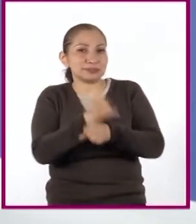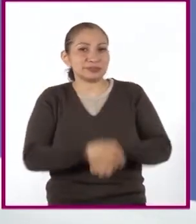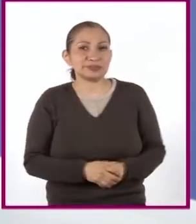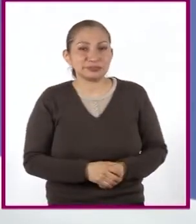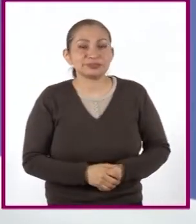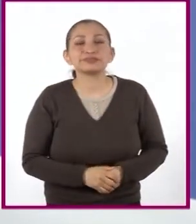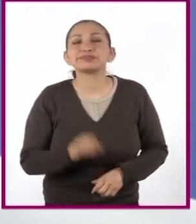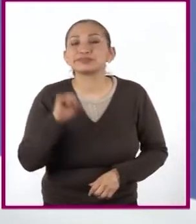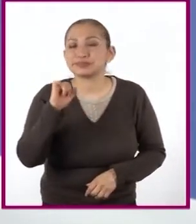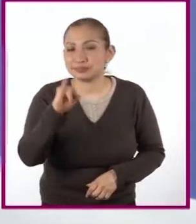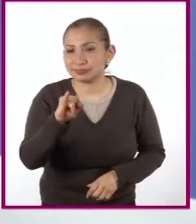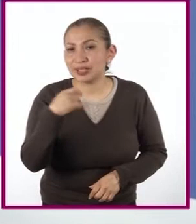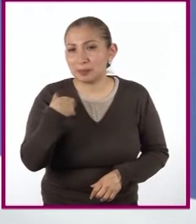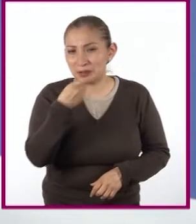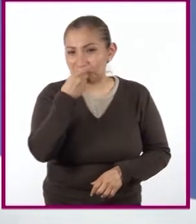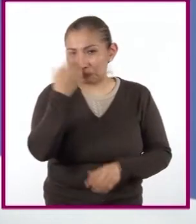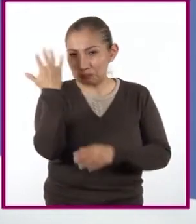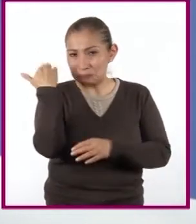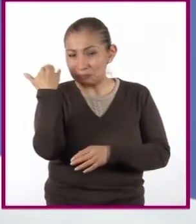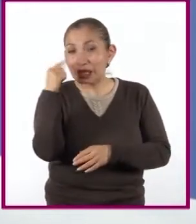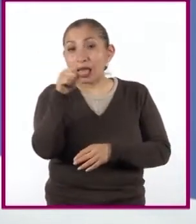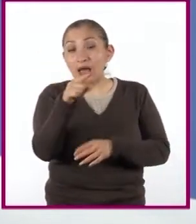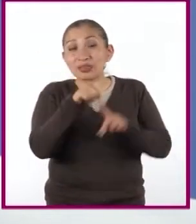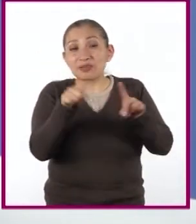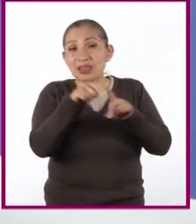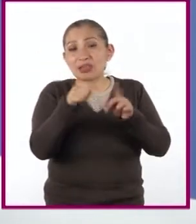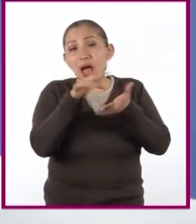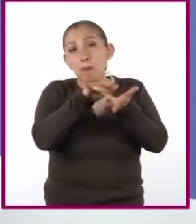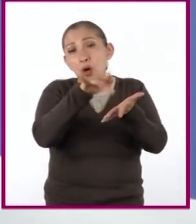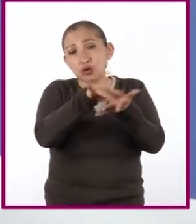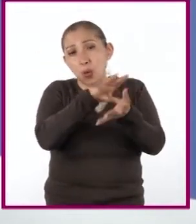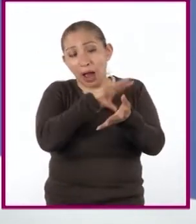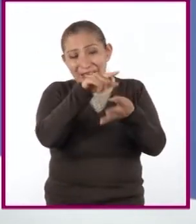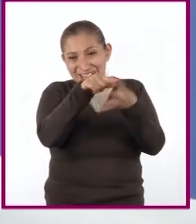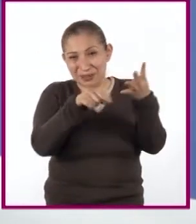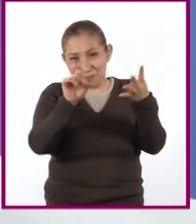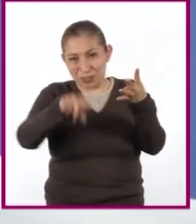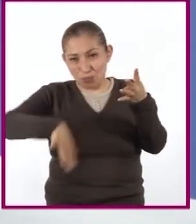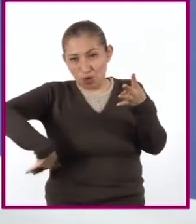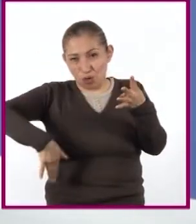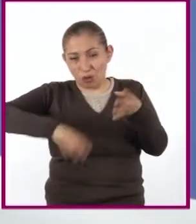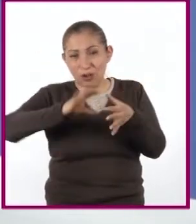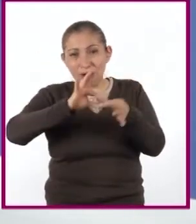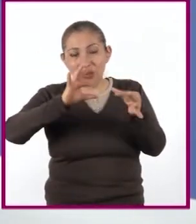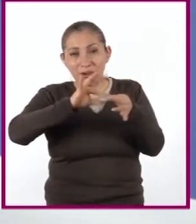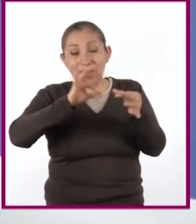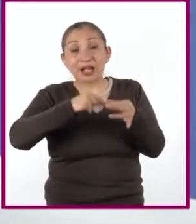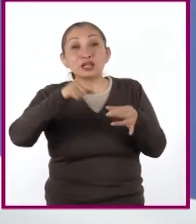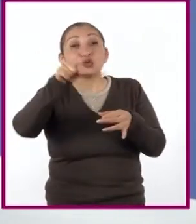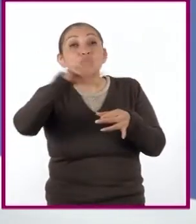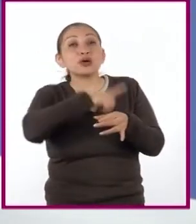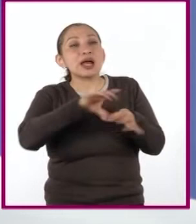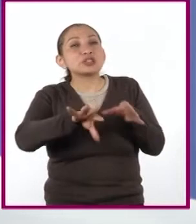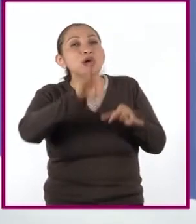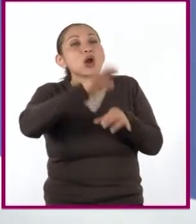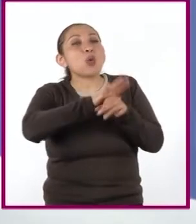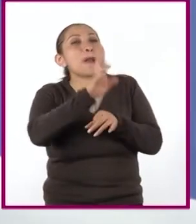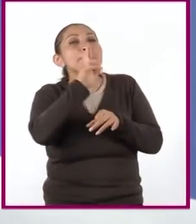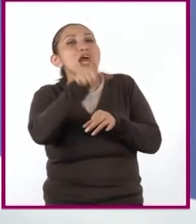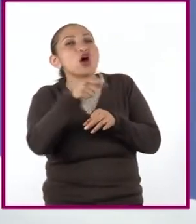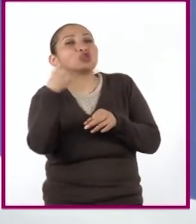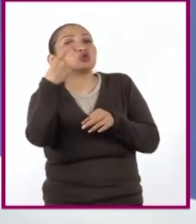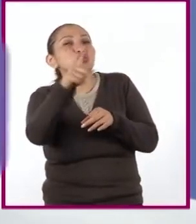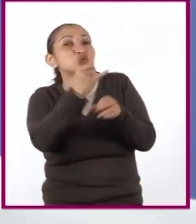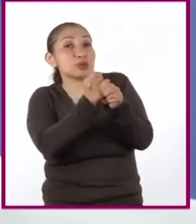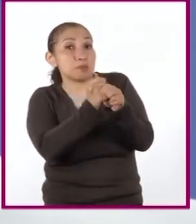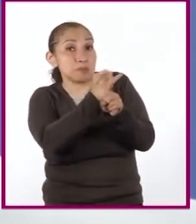Sí, como comentas, son varios recursos. Y debemos seleccionar aquel que explique de mejor forma el texto